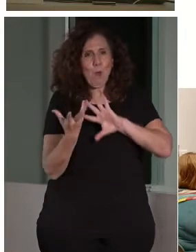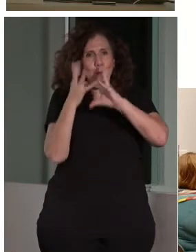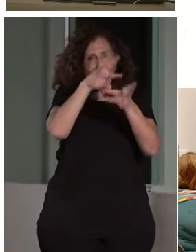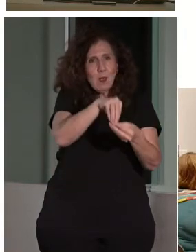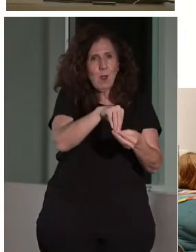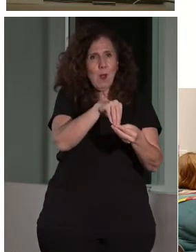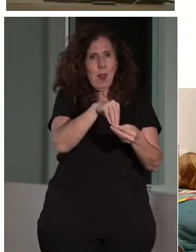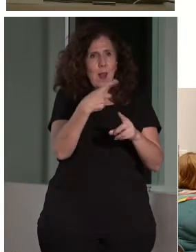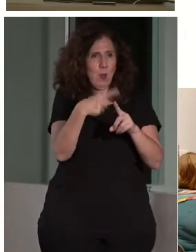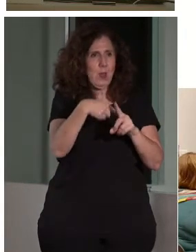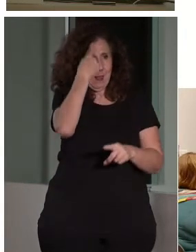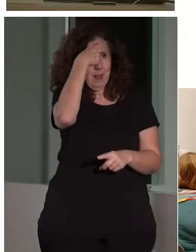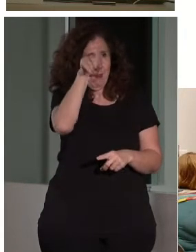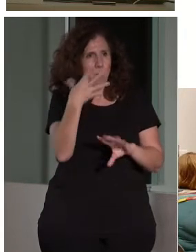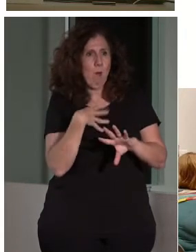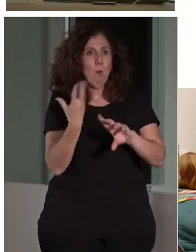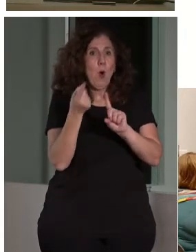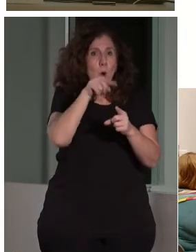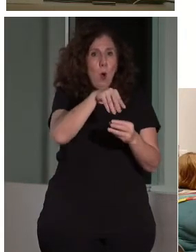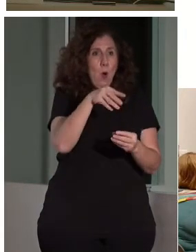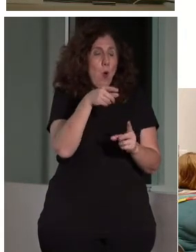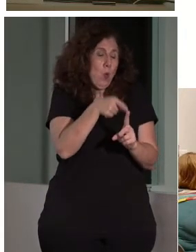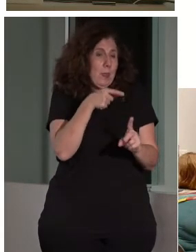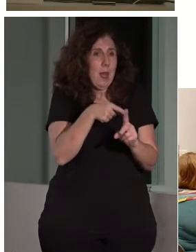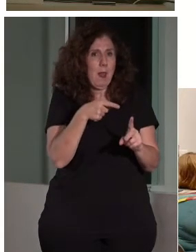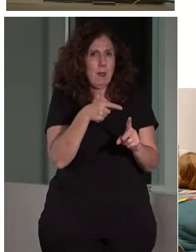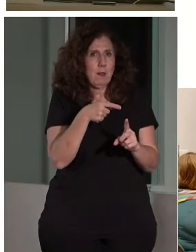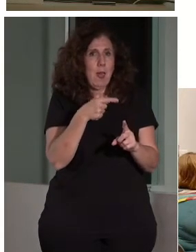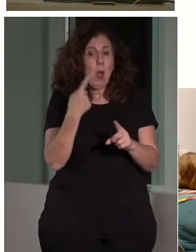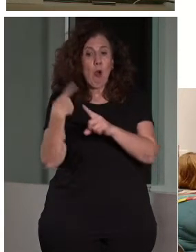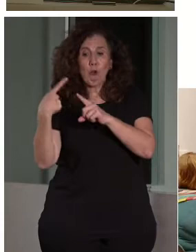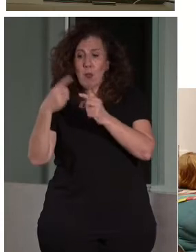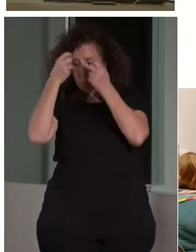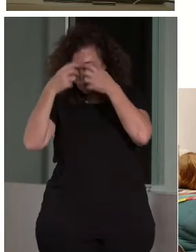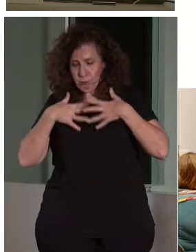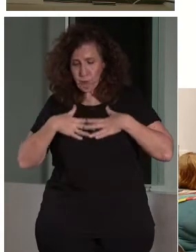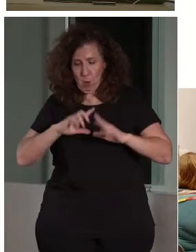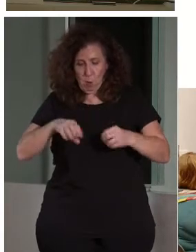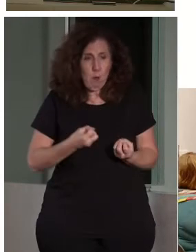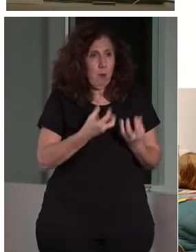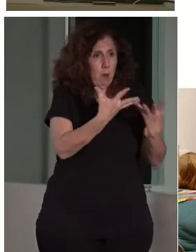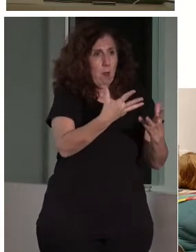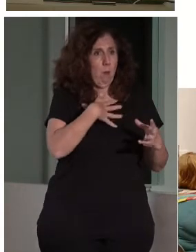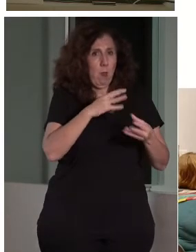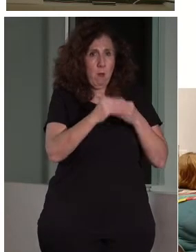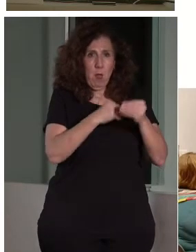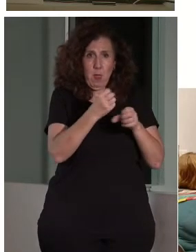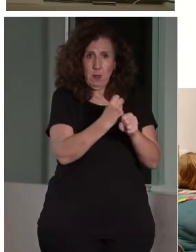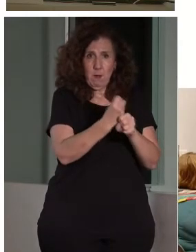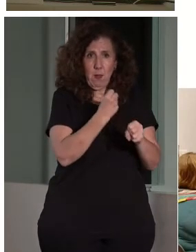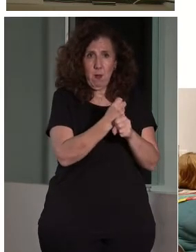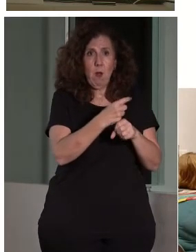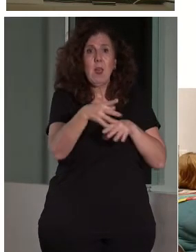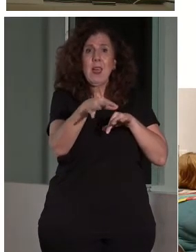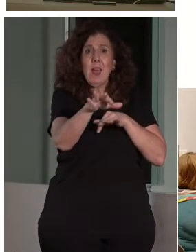O sea, queremos utilizar las destrezas que hemos adquirido. Así que es fundamental. Y, por otro lado, la empatía no es una cosa que se tiene o no